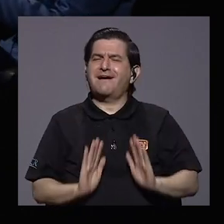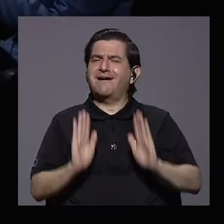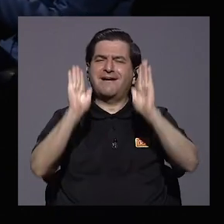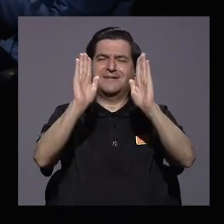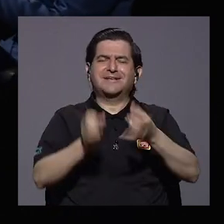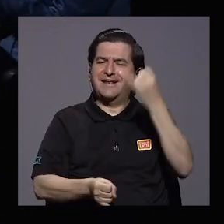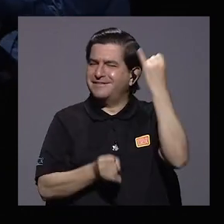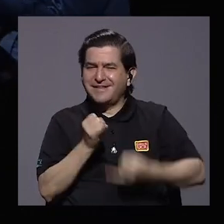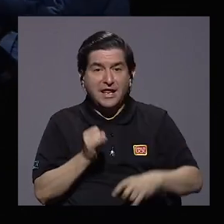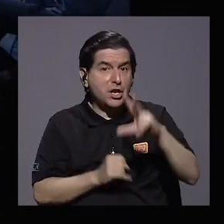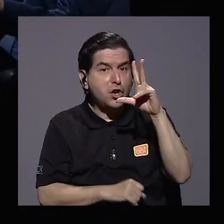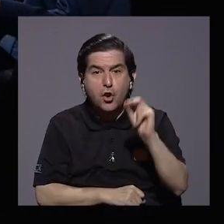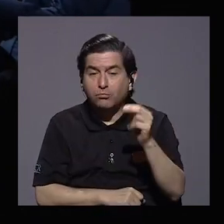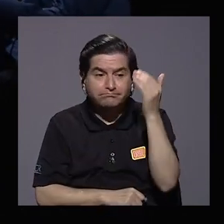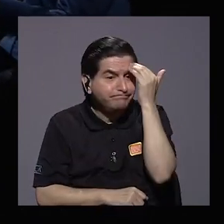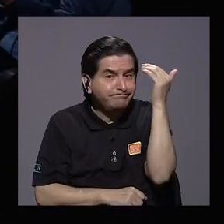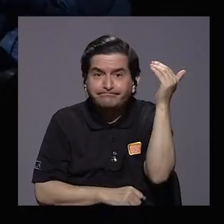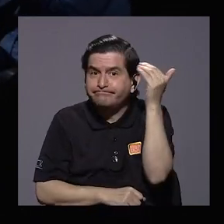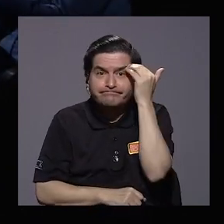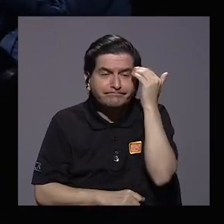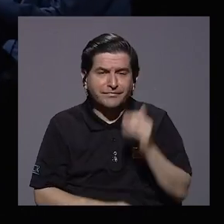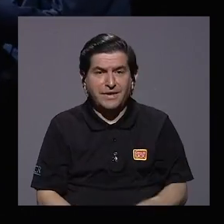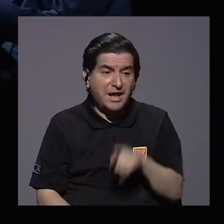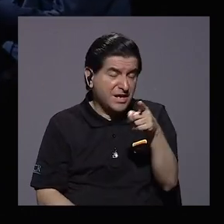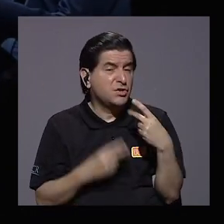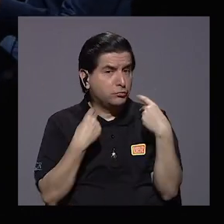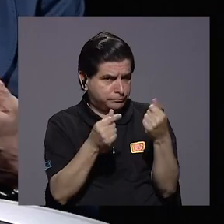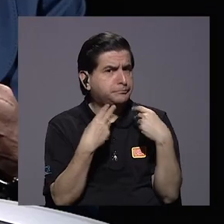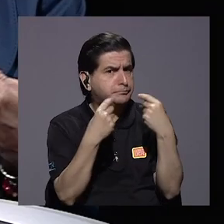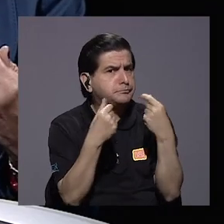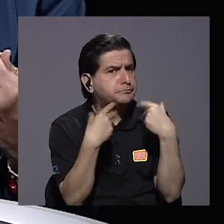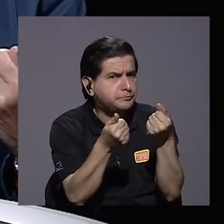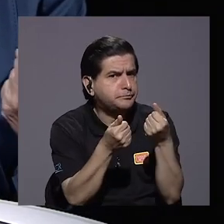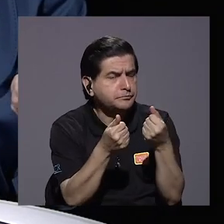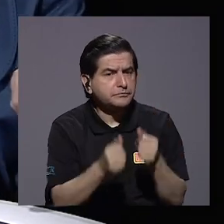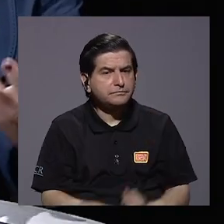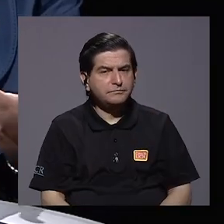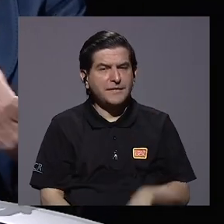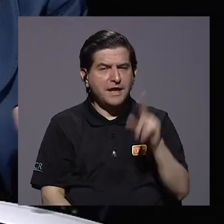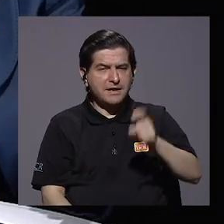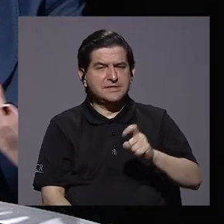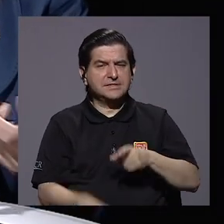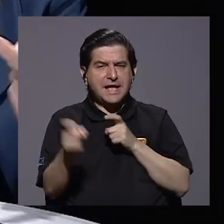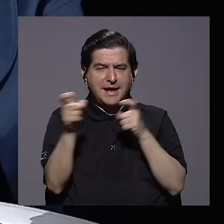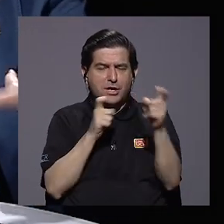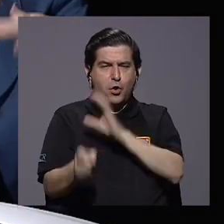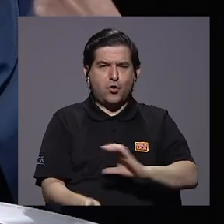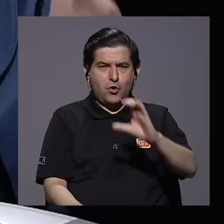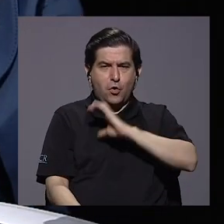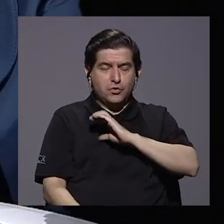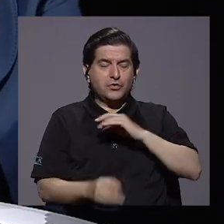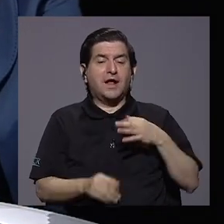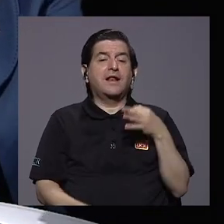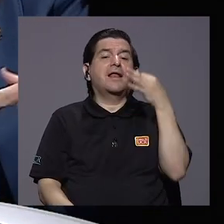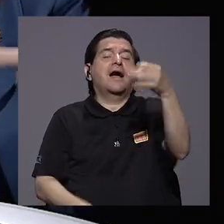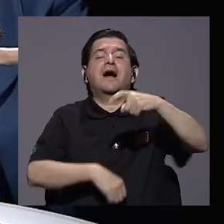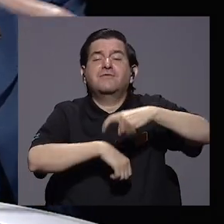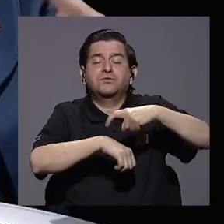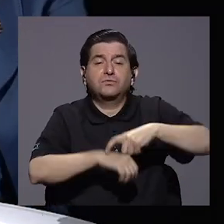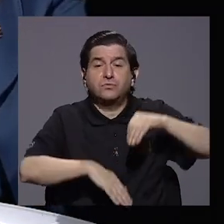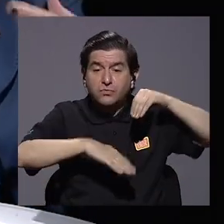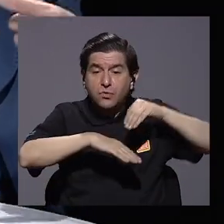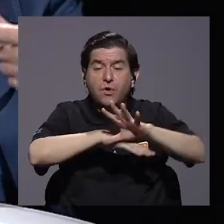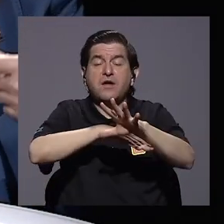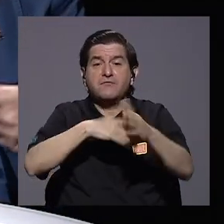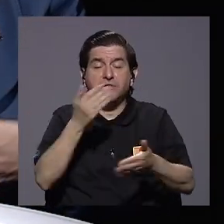ya se acabó, no, es que realmente no sabemos, la han hecho tan rápido que hay que tener los controles de calidad a largo plazo porque los